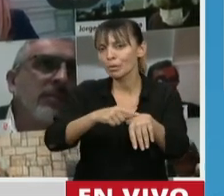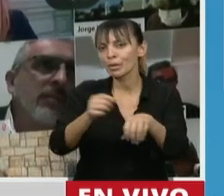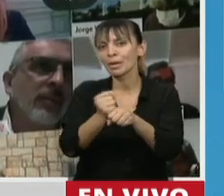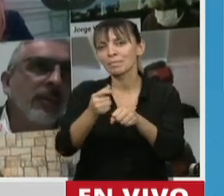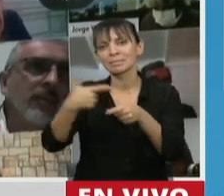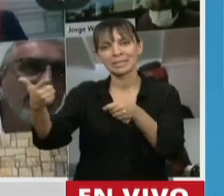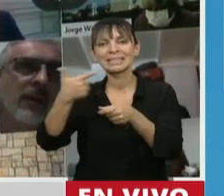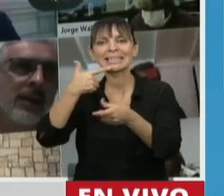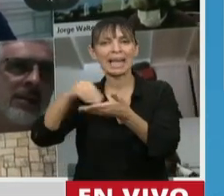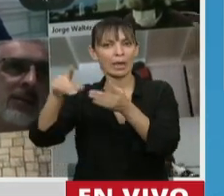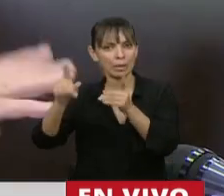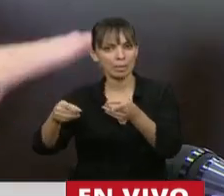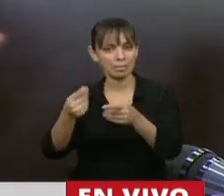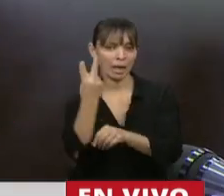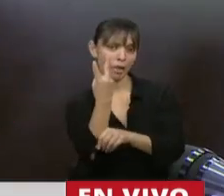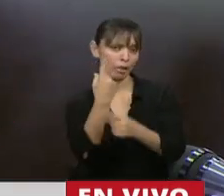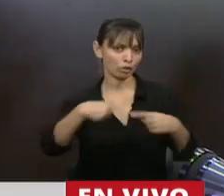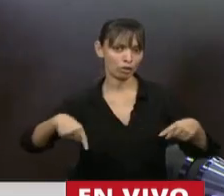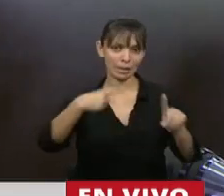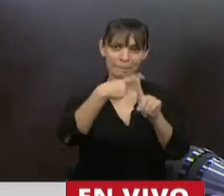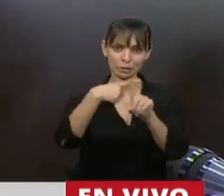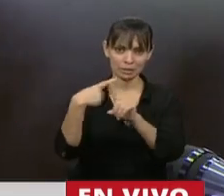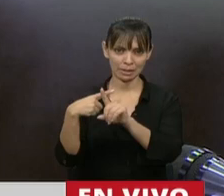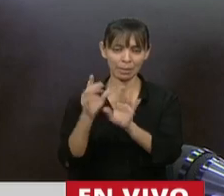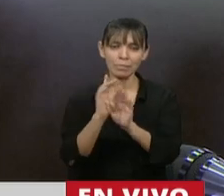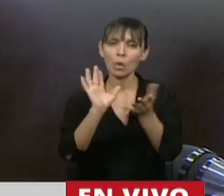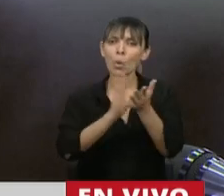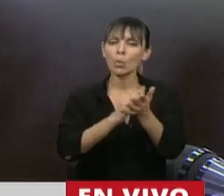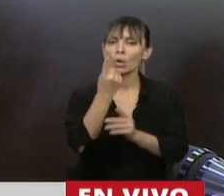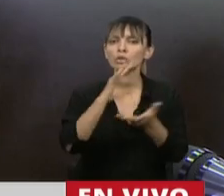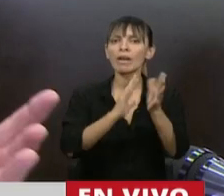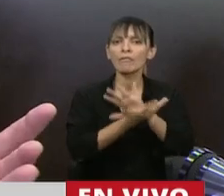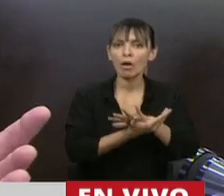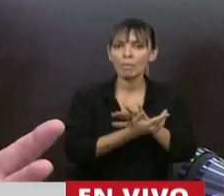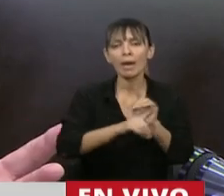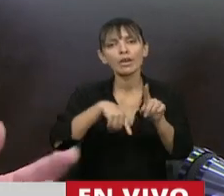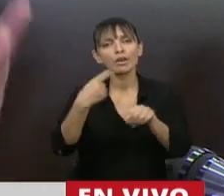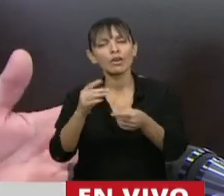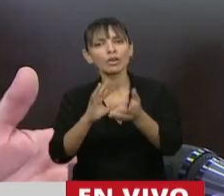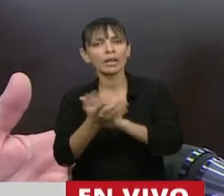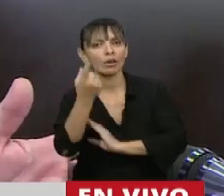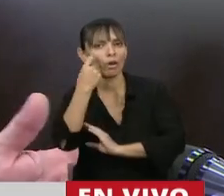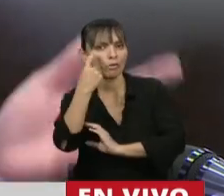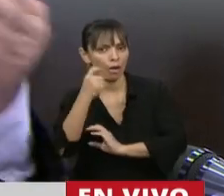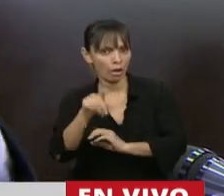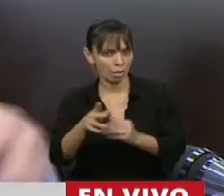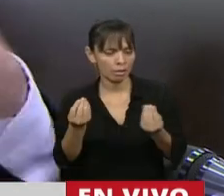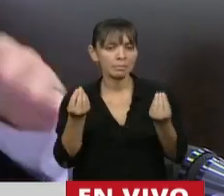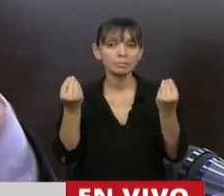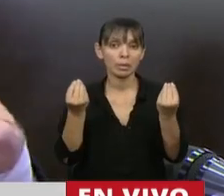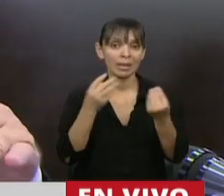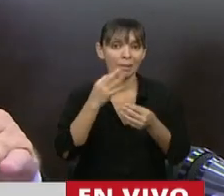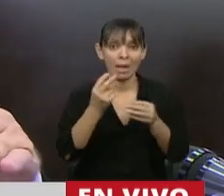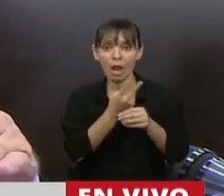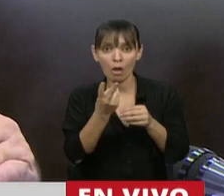el Senado. Hay dos ventajas. Uno que tiene que ver con la trazabilidad y el otro con el control del expendio. Correcto. Porque está